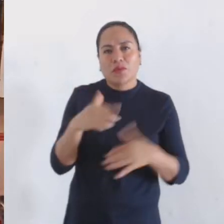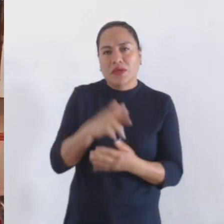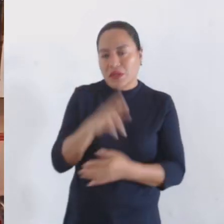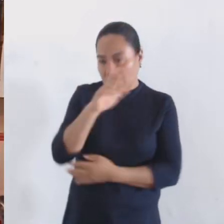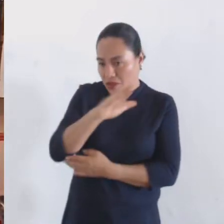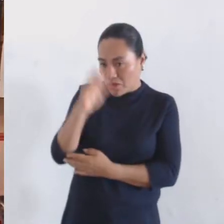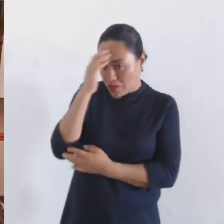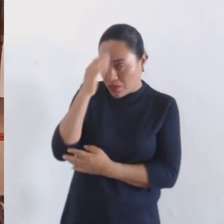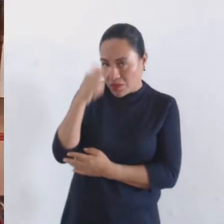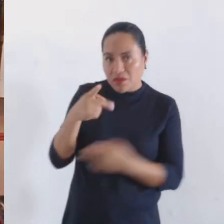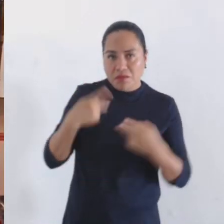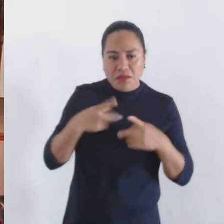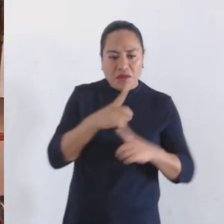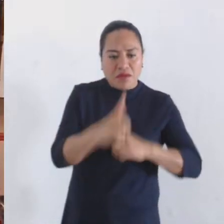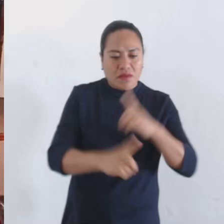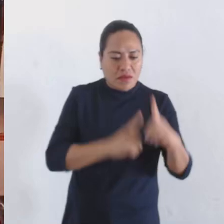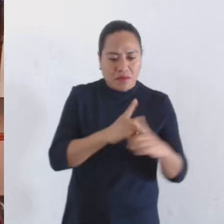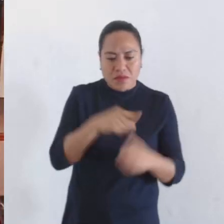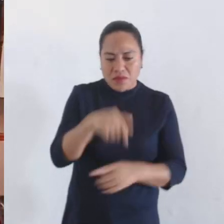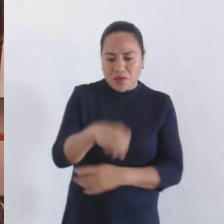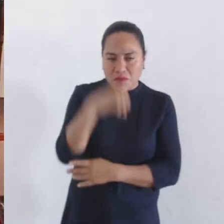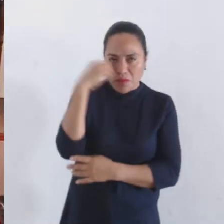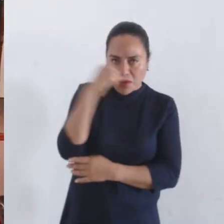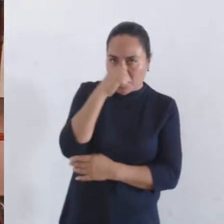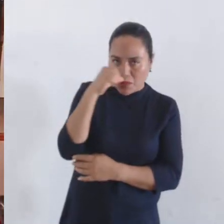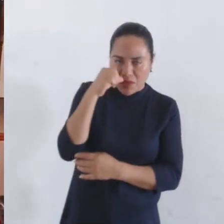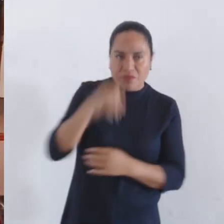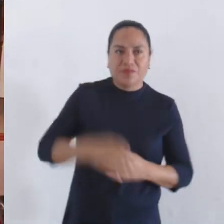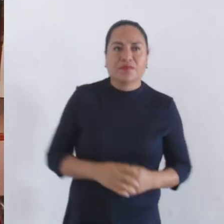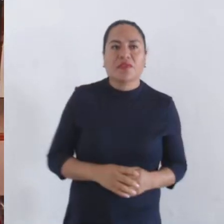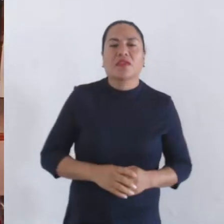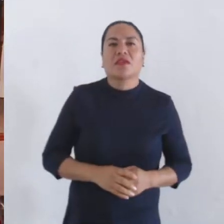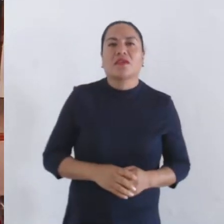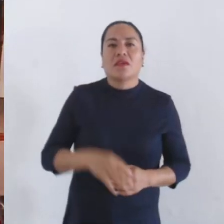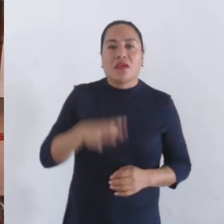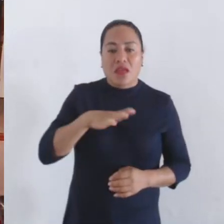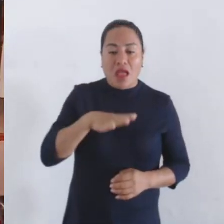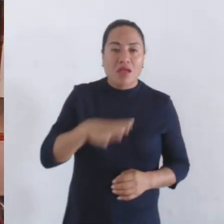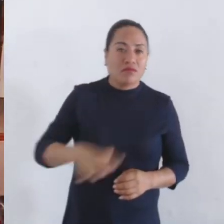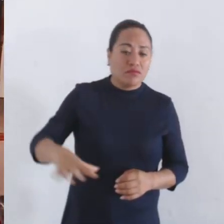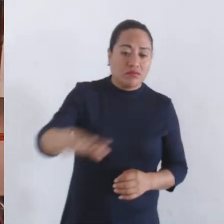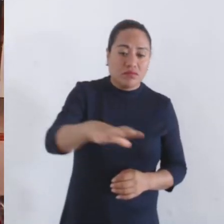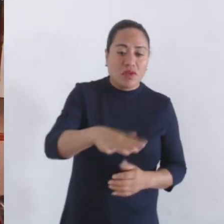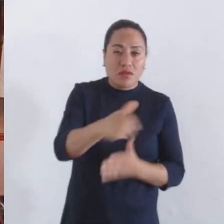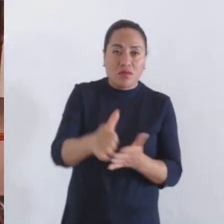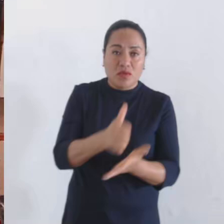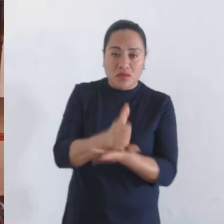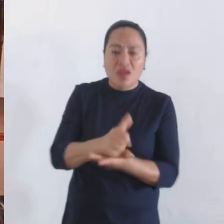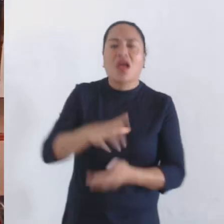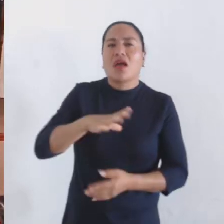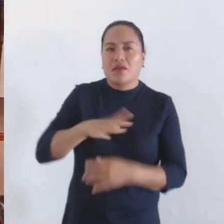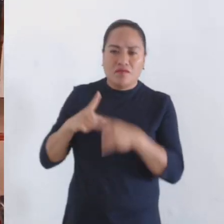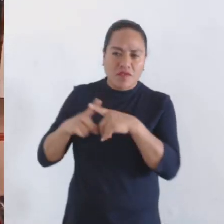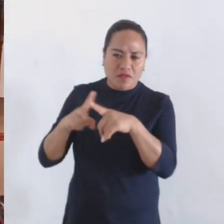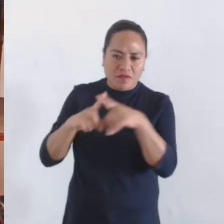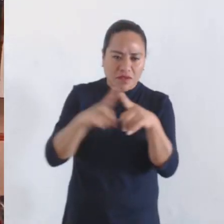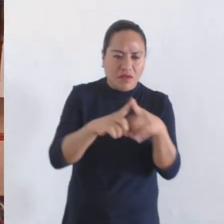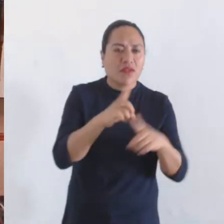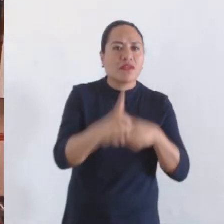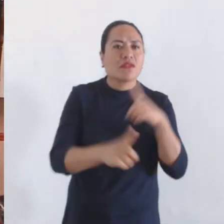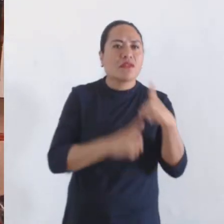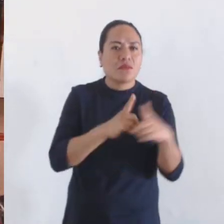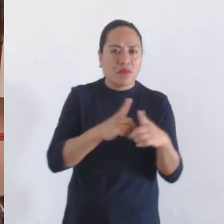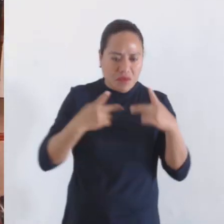Oaxaca de Juárez. Me gustaría comentar que tenemos en nuestra ciudad varios deportistas ya seleccionados,